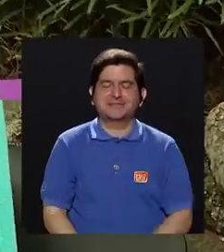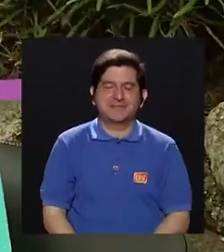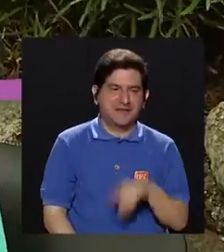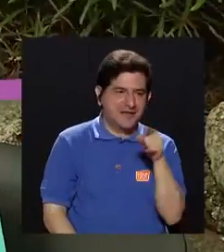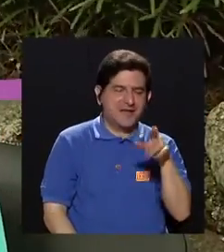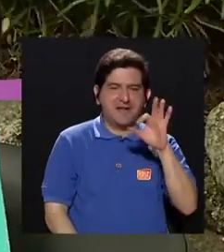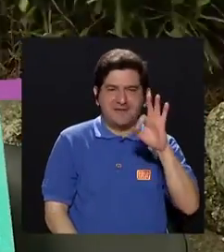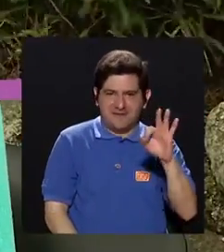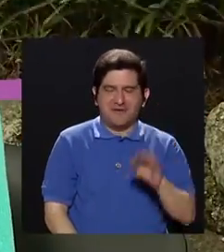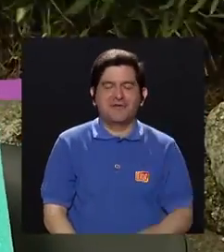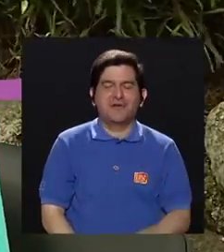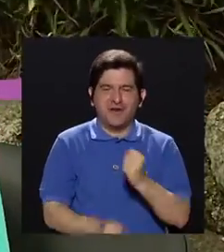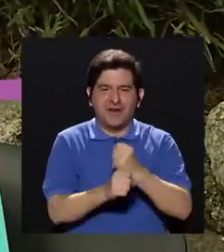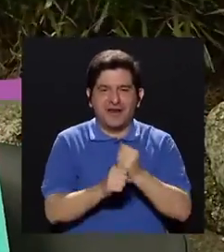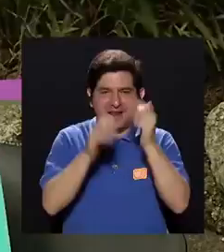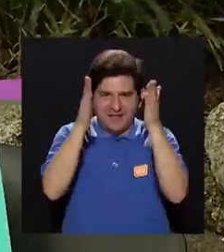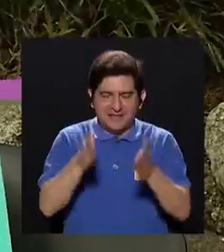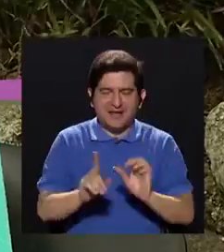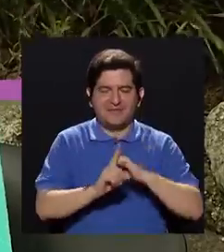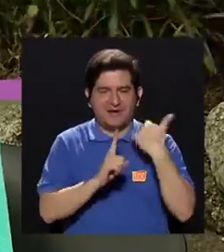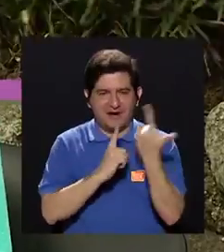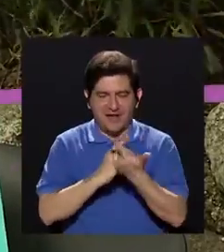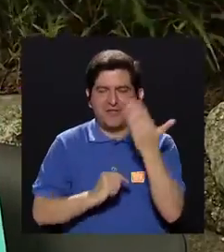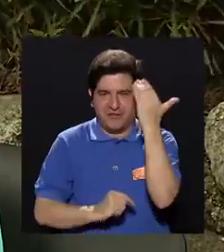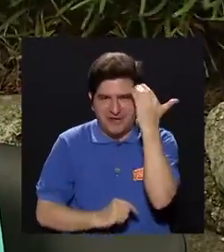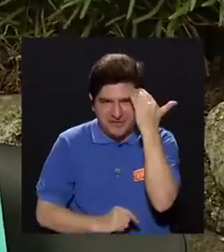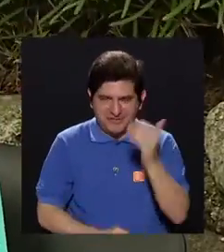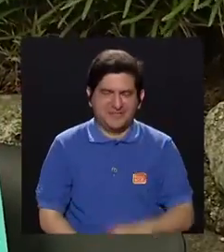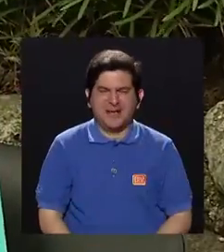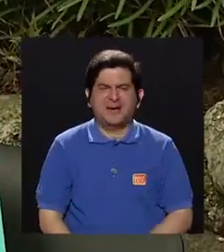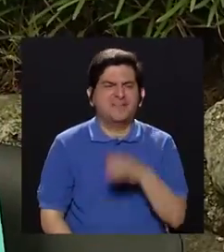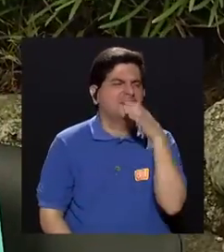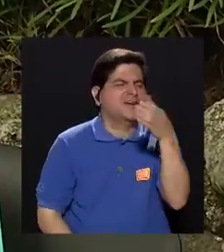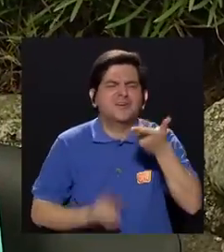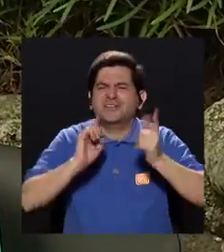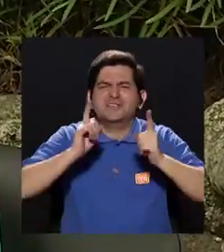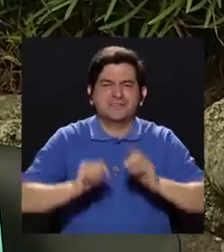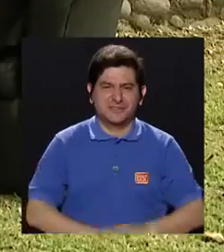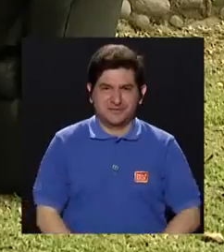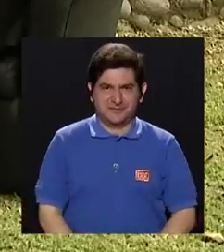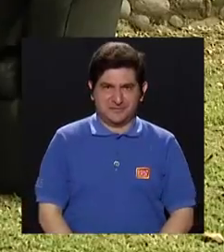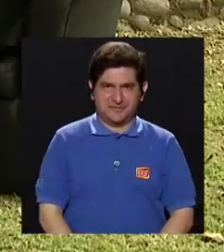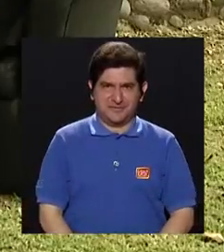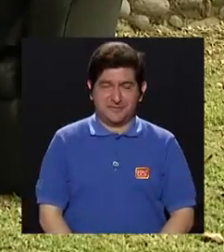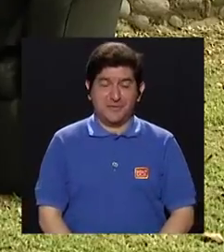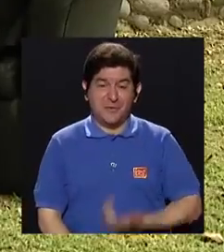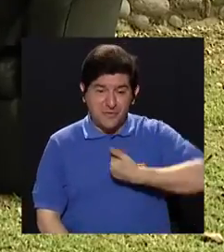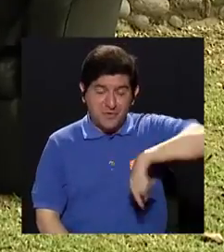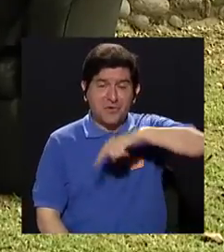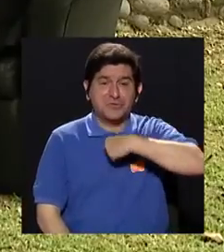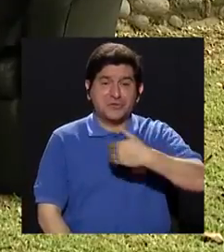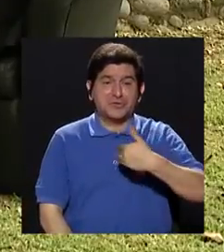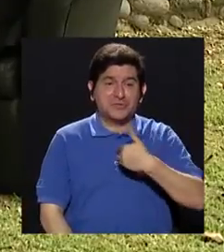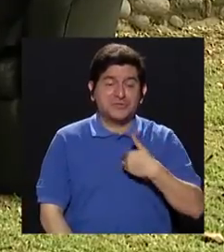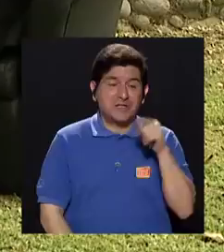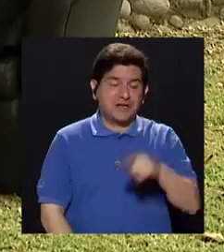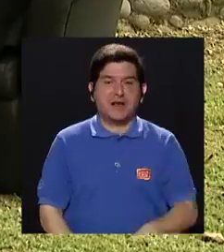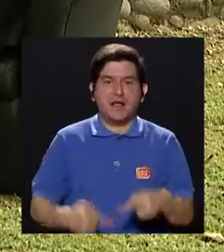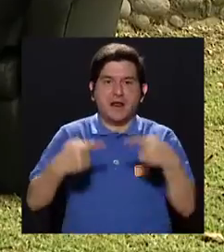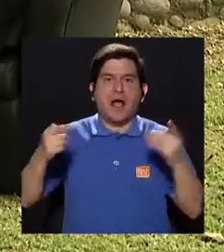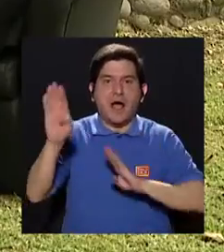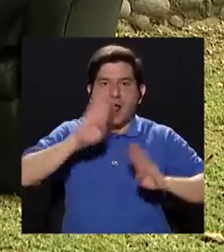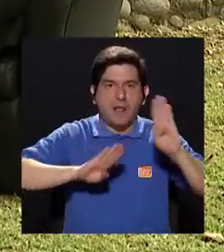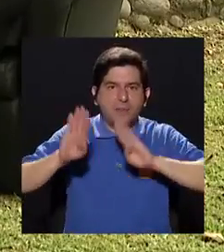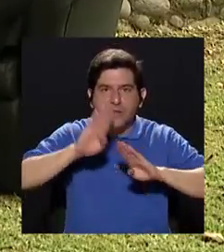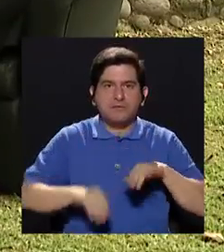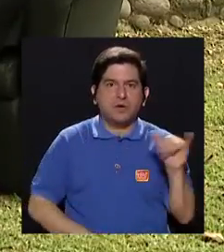quede mucho en consulta, ¿verdad? También y qué hacer, qué recomendación, porque siempre ahí tenemos guardado hasta antibióticos, ¿verdad? Sí, sí,